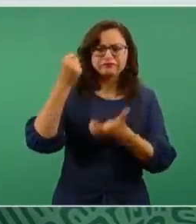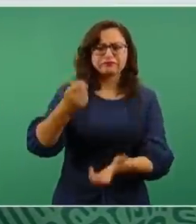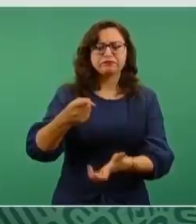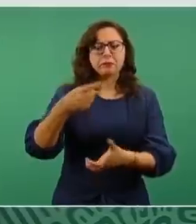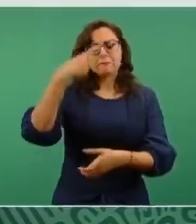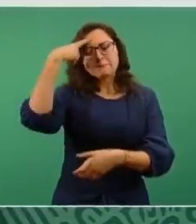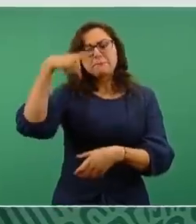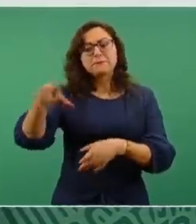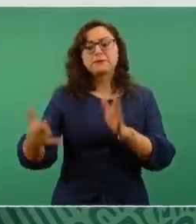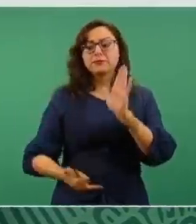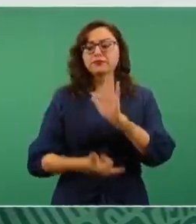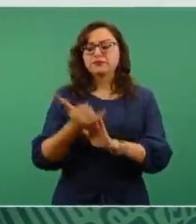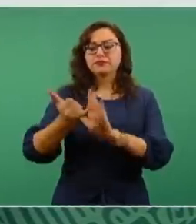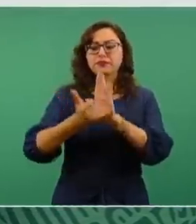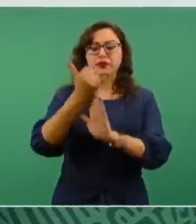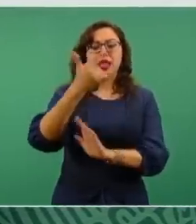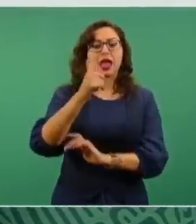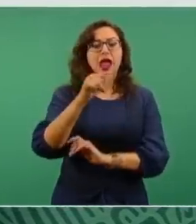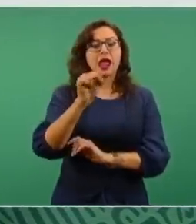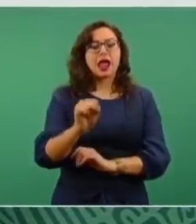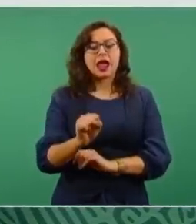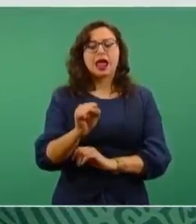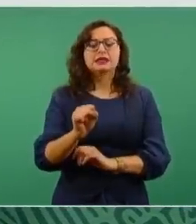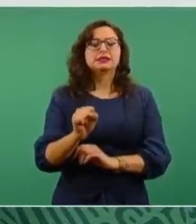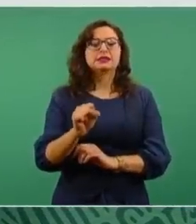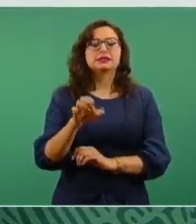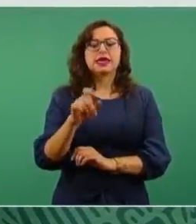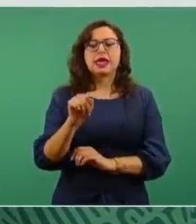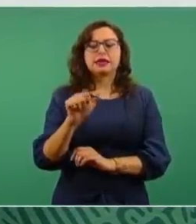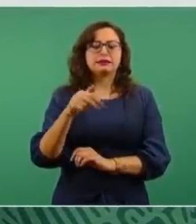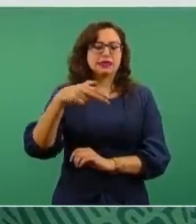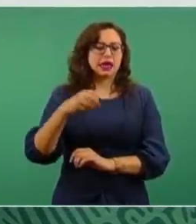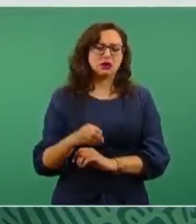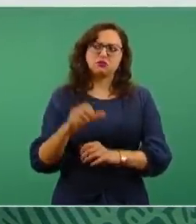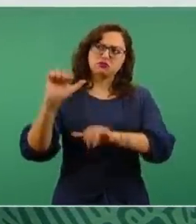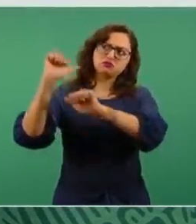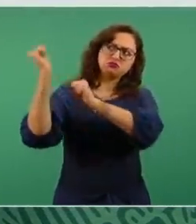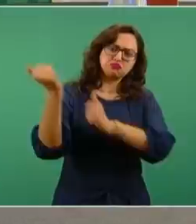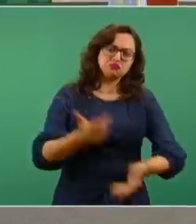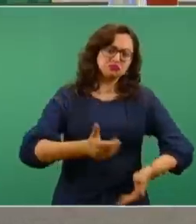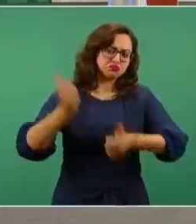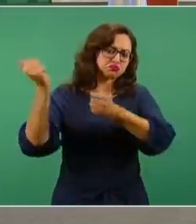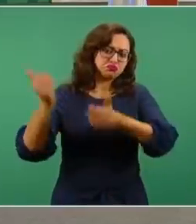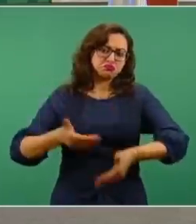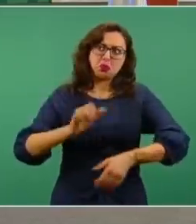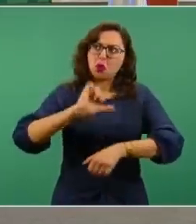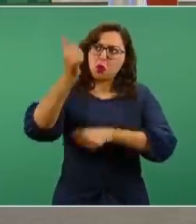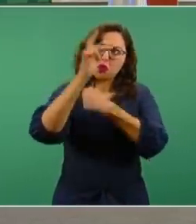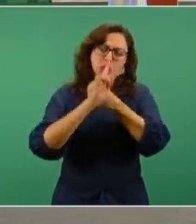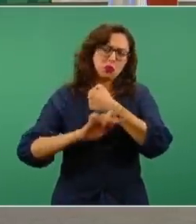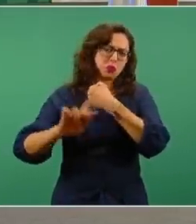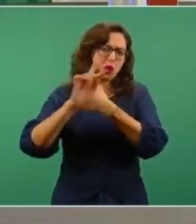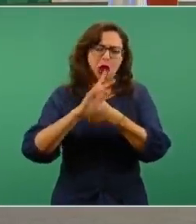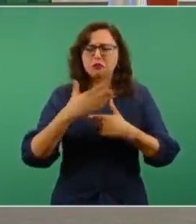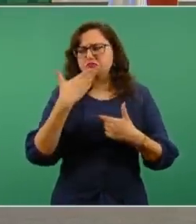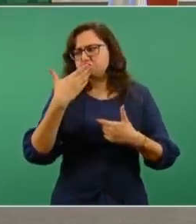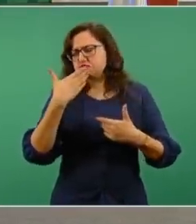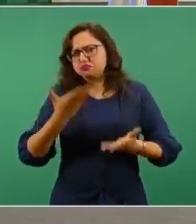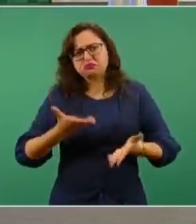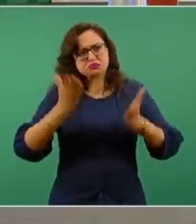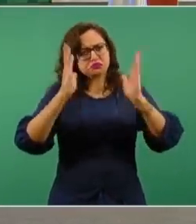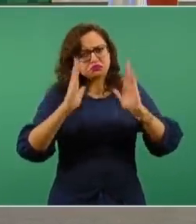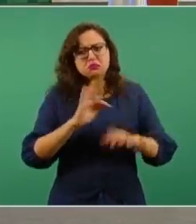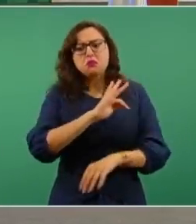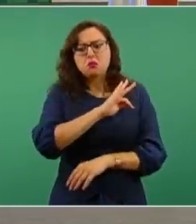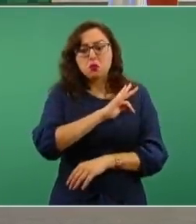que ya le va a permitir a ella autosuministrarse de materia prima, ya sin que se cargue en el